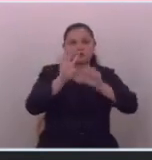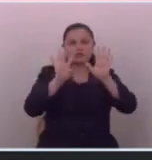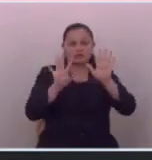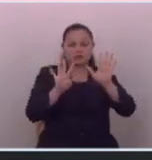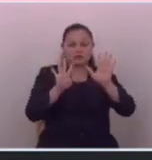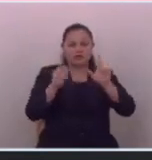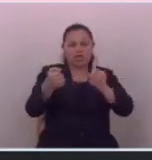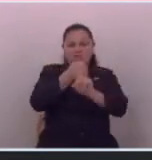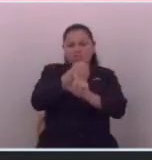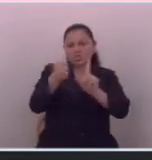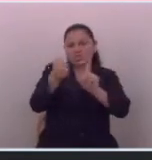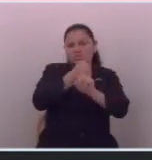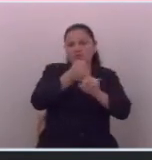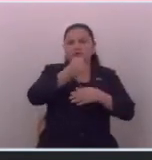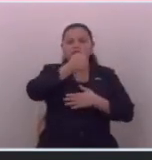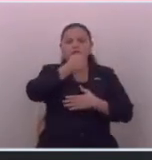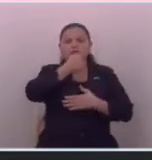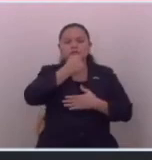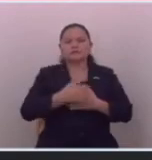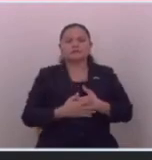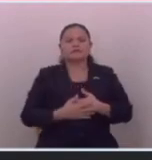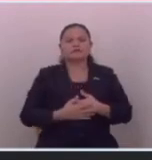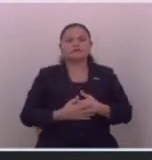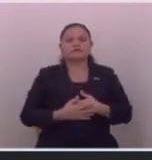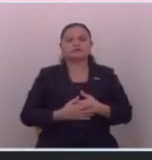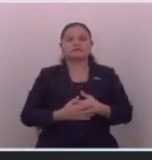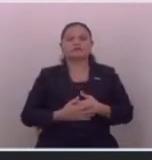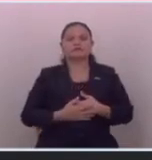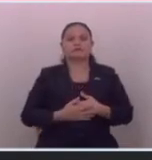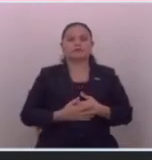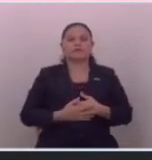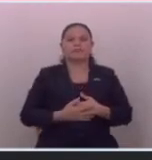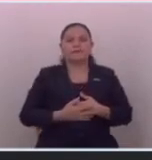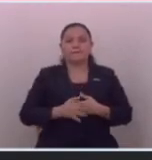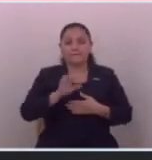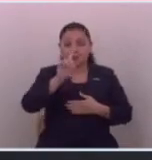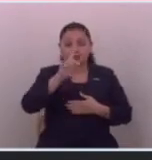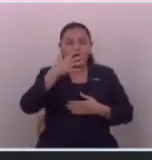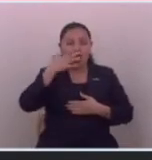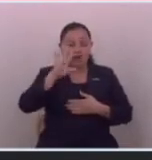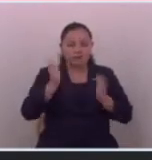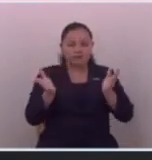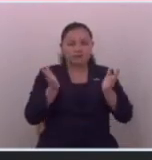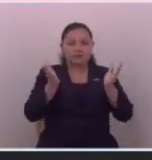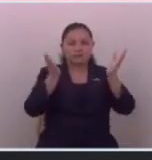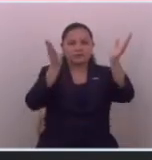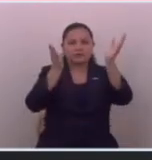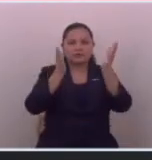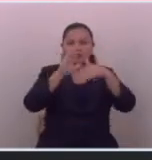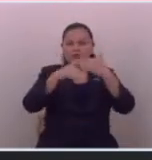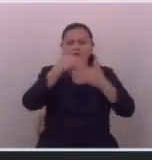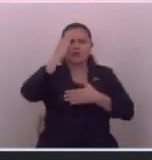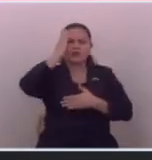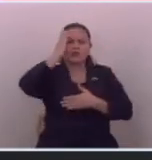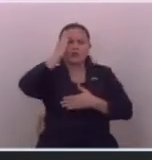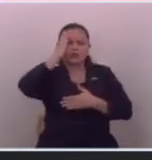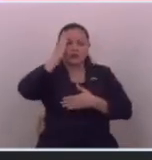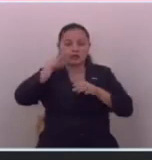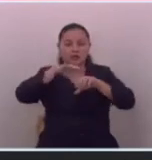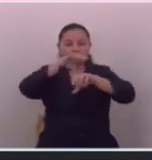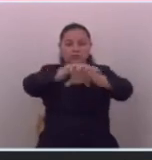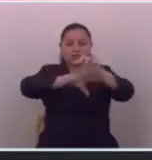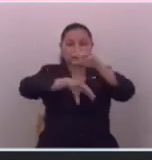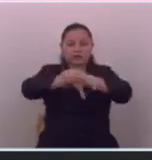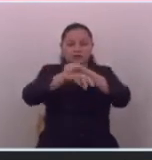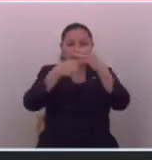agresiones a periodistas uno de los más sonados y más conocidos fue la retención